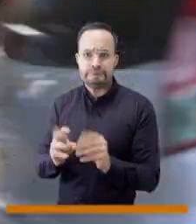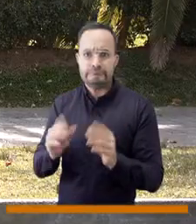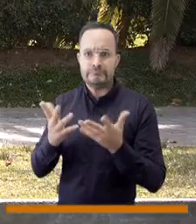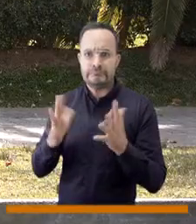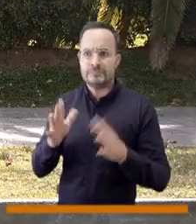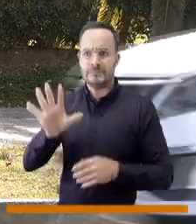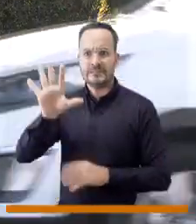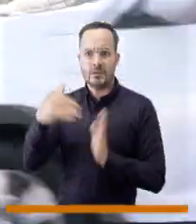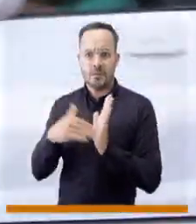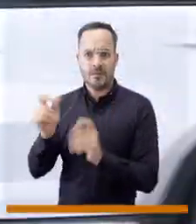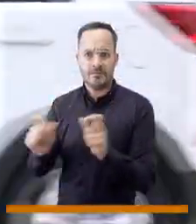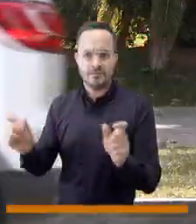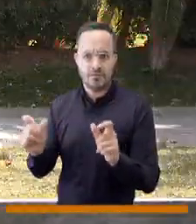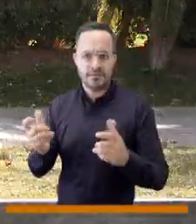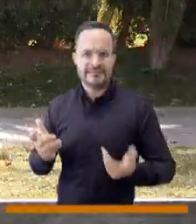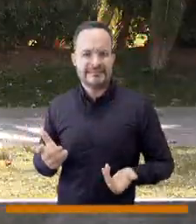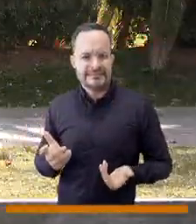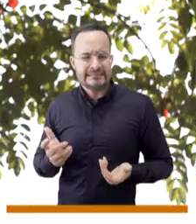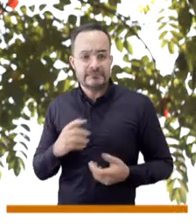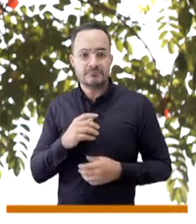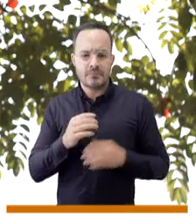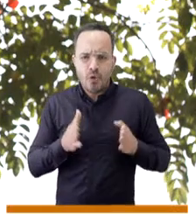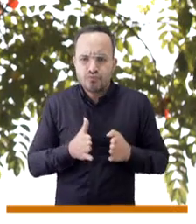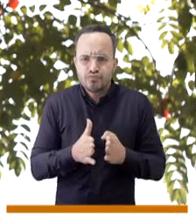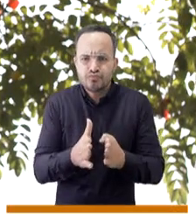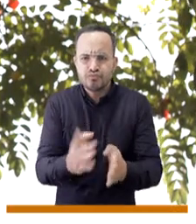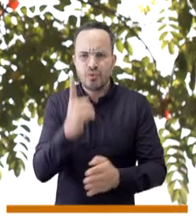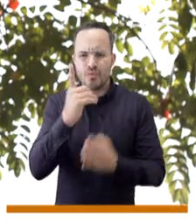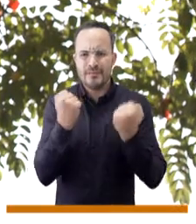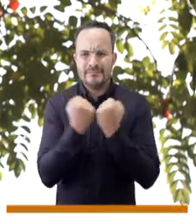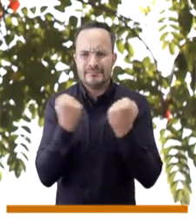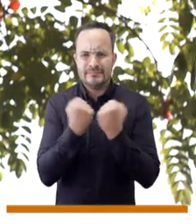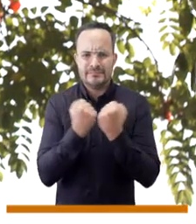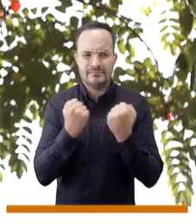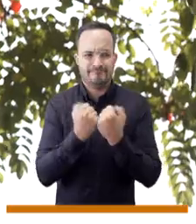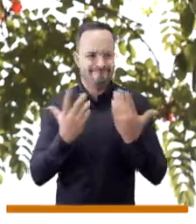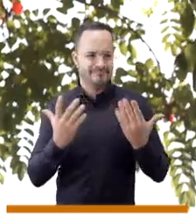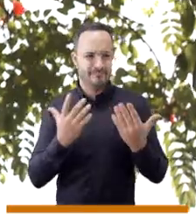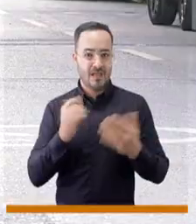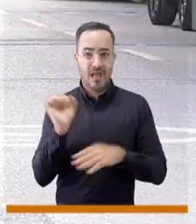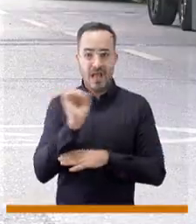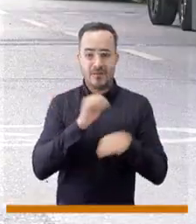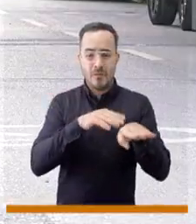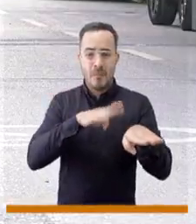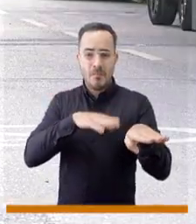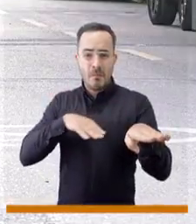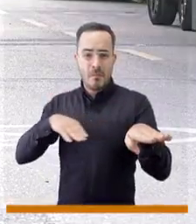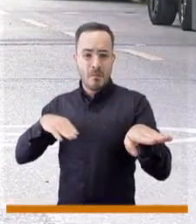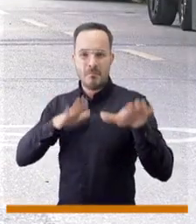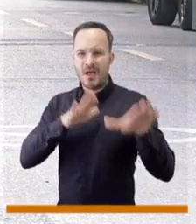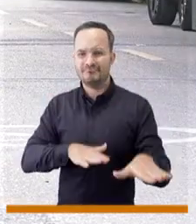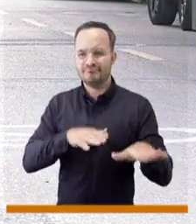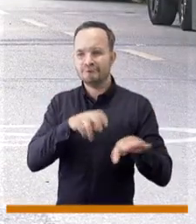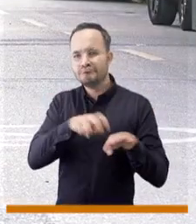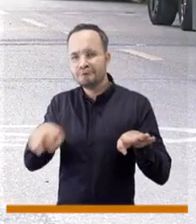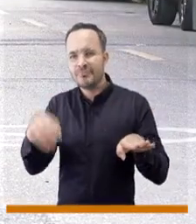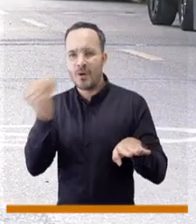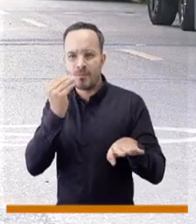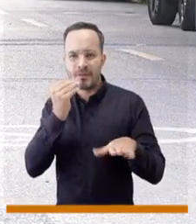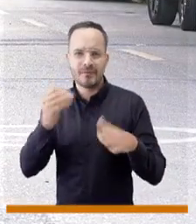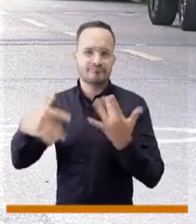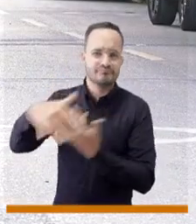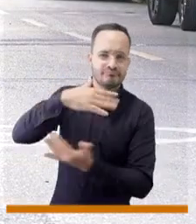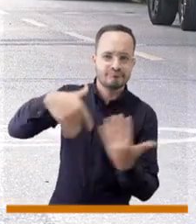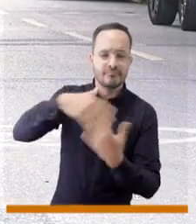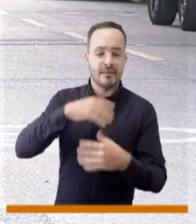5 mil personas y tenemos una calle para entrar, una para salir en vehículos y realmente que a esa hora, por ejemplo, toda esa calle esté llena de vehículos, es